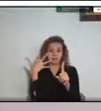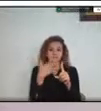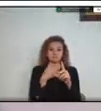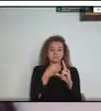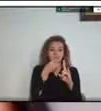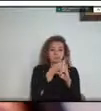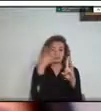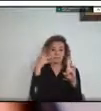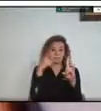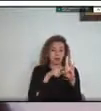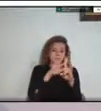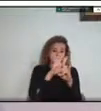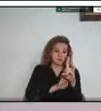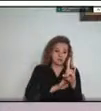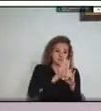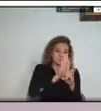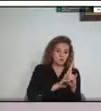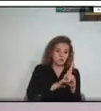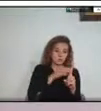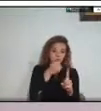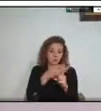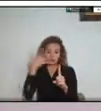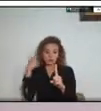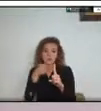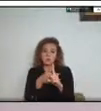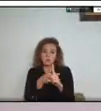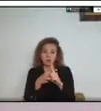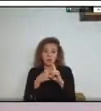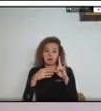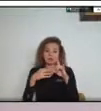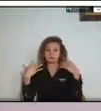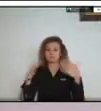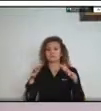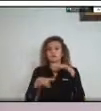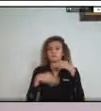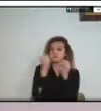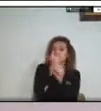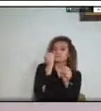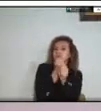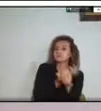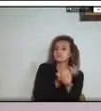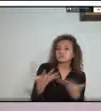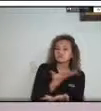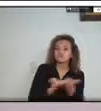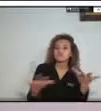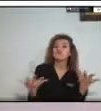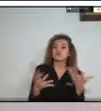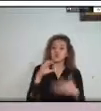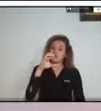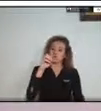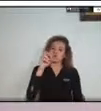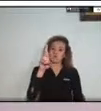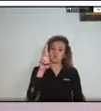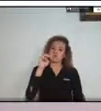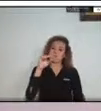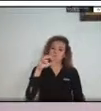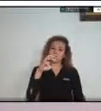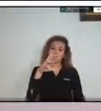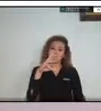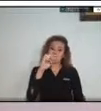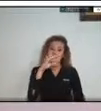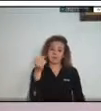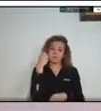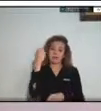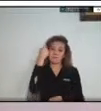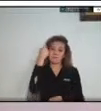años para la autoridad ambiental del departamento del META, Cormacarena, desempeñando actividades en pro de la conservación de la fauna silvestre,